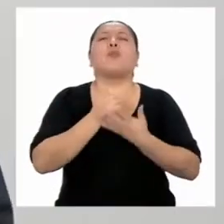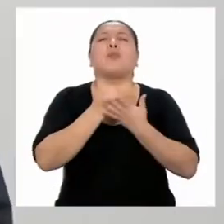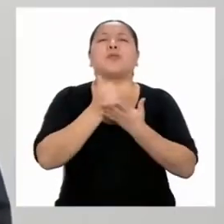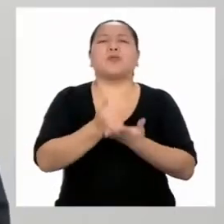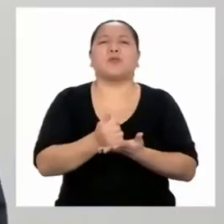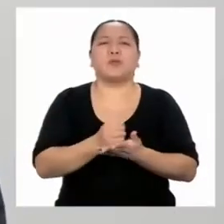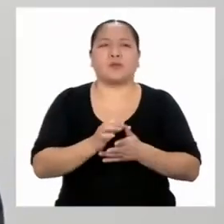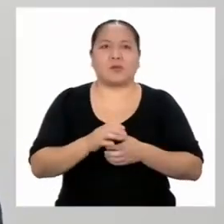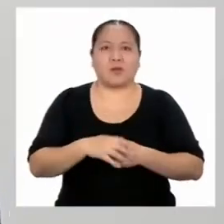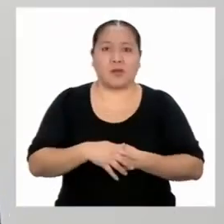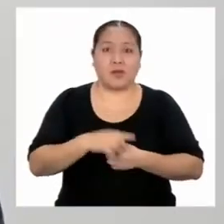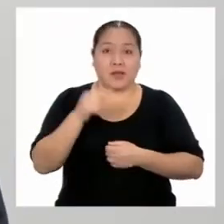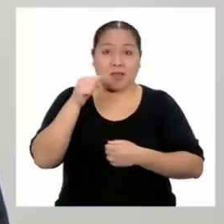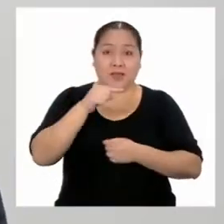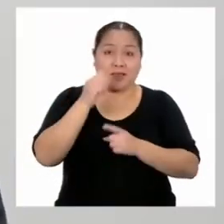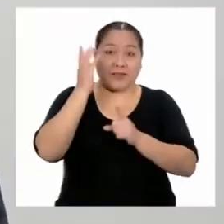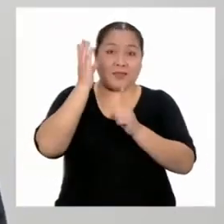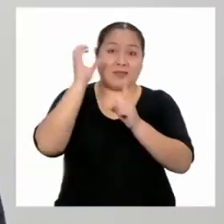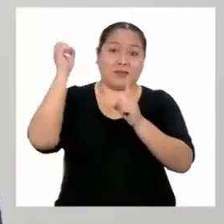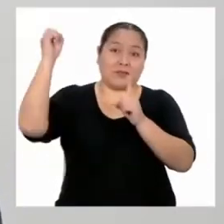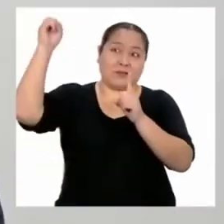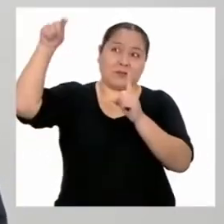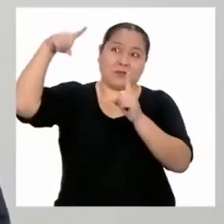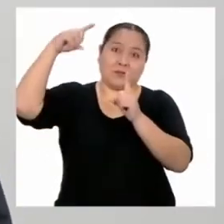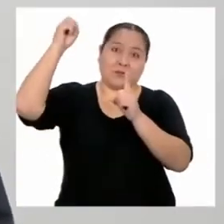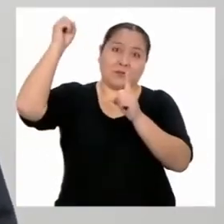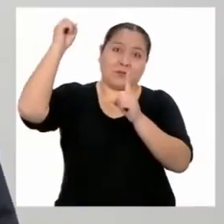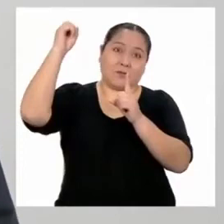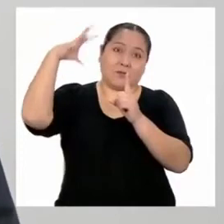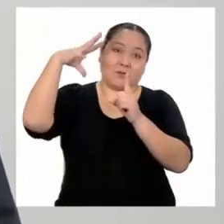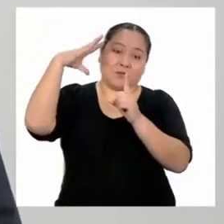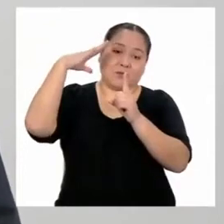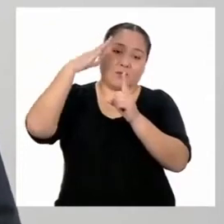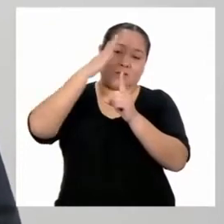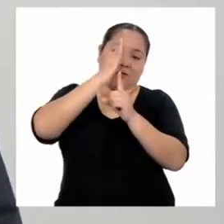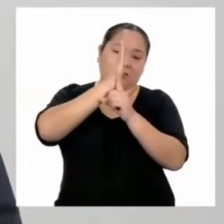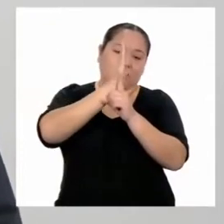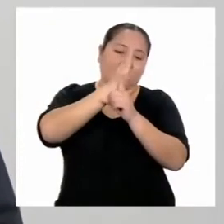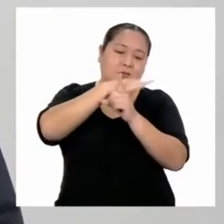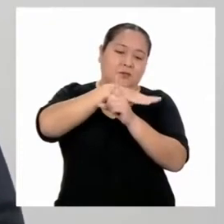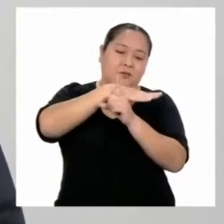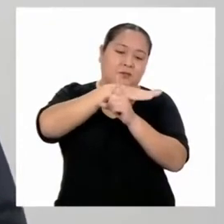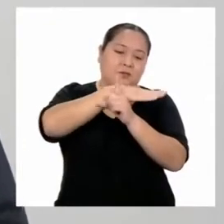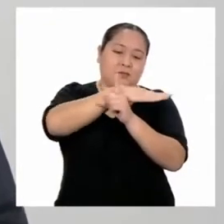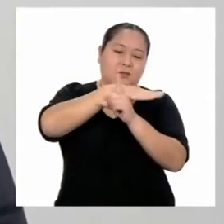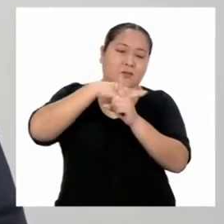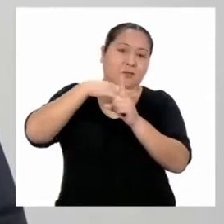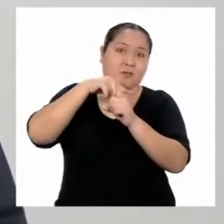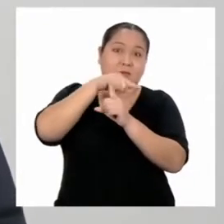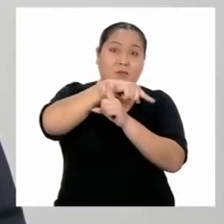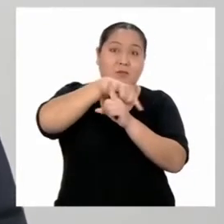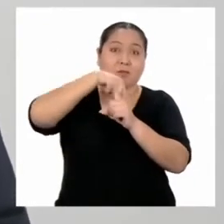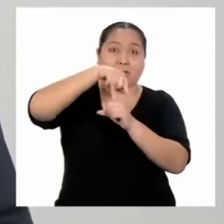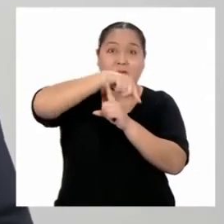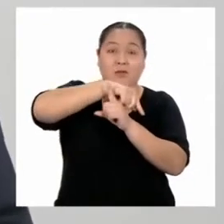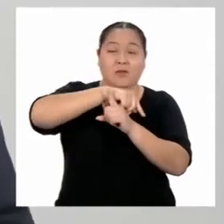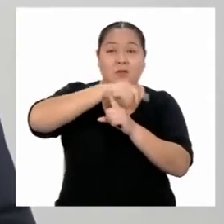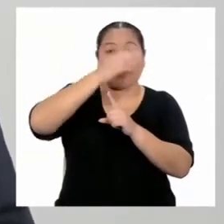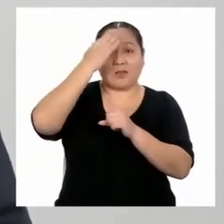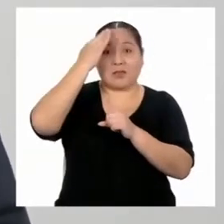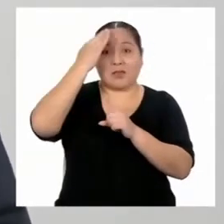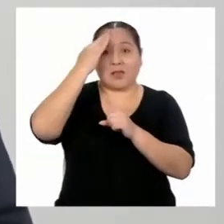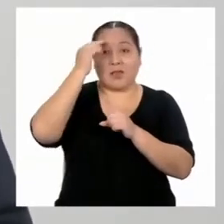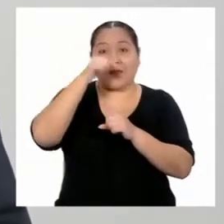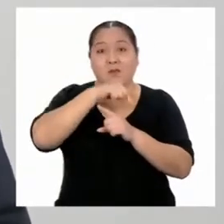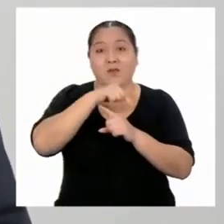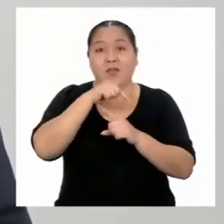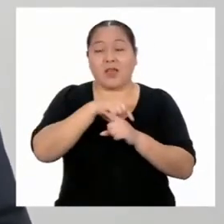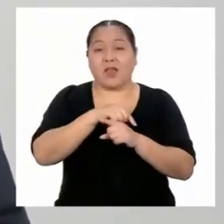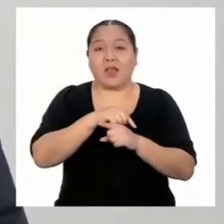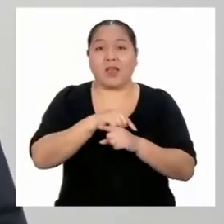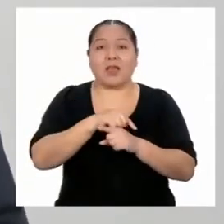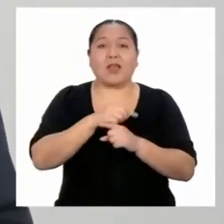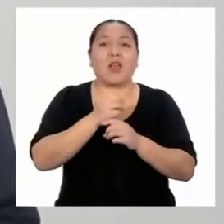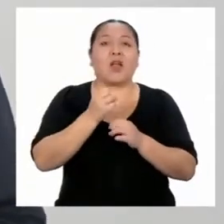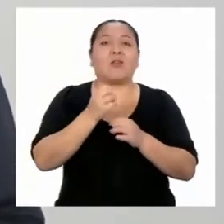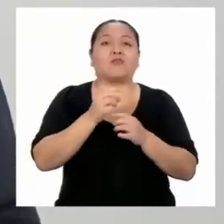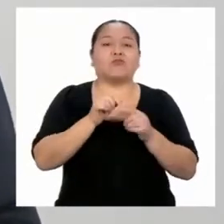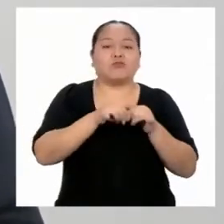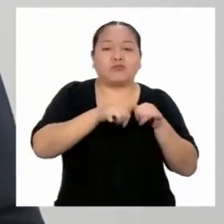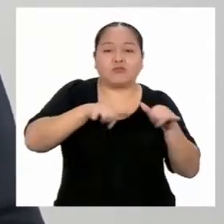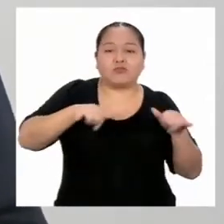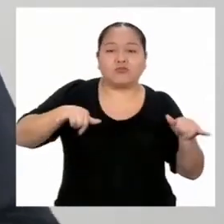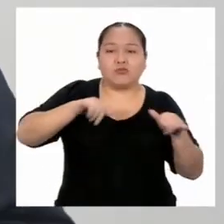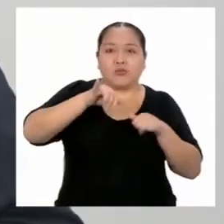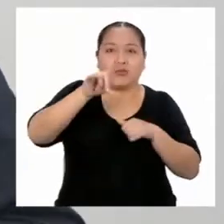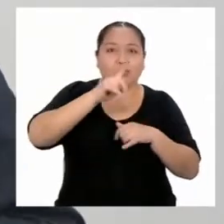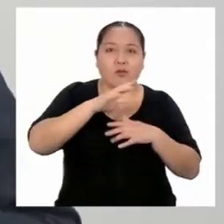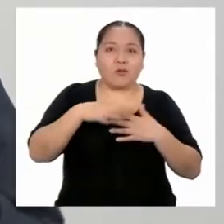Bueno, con esa sombra puedes calcular varias cosas. Puedes hallar la medida de algunos objetos que no puedes medir con una regla o con una